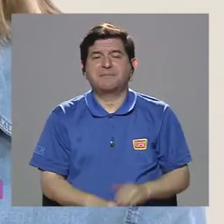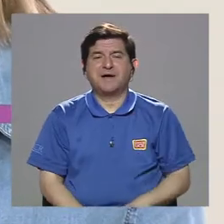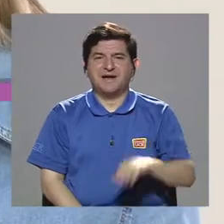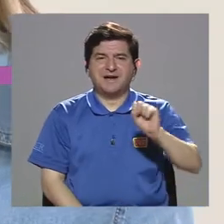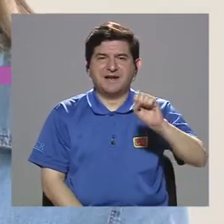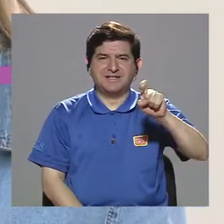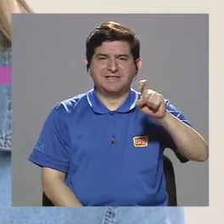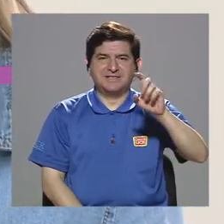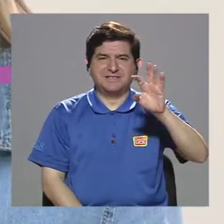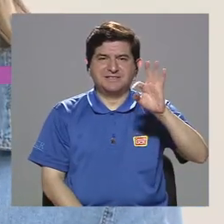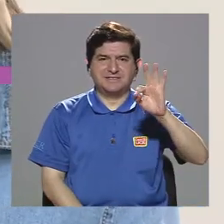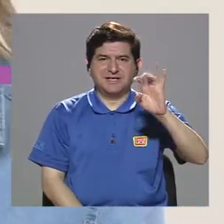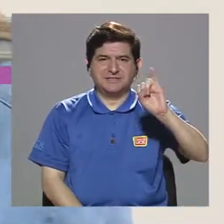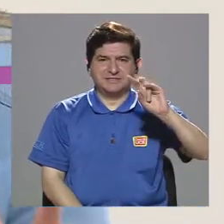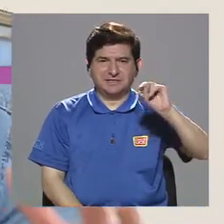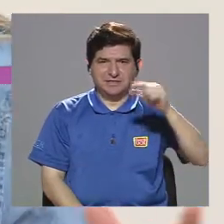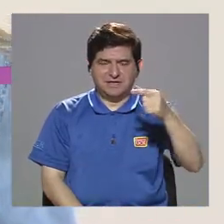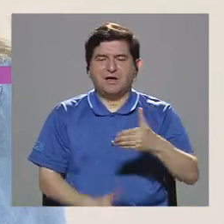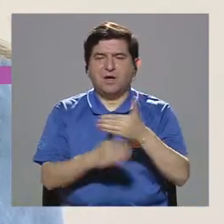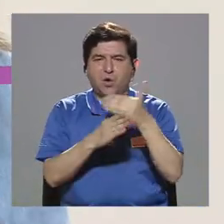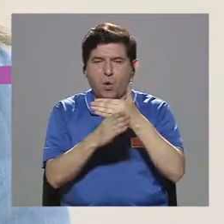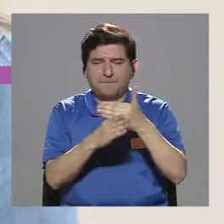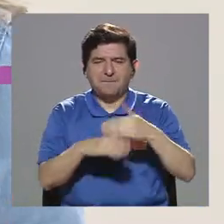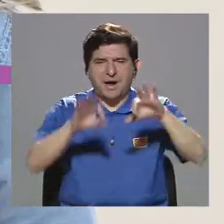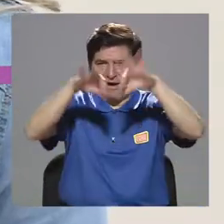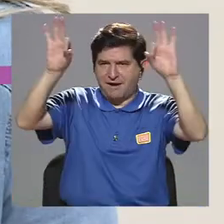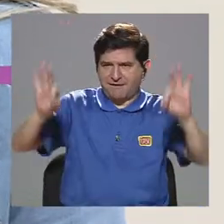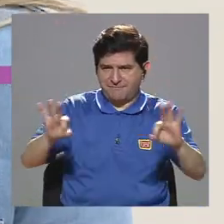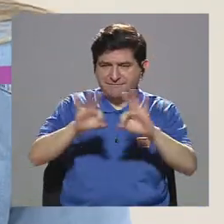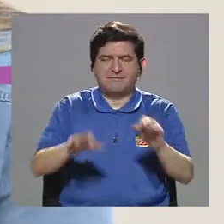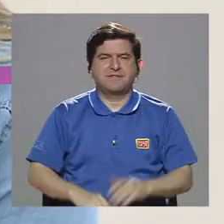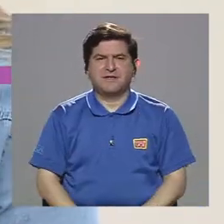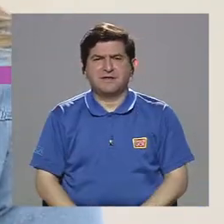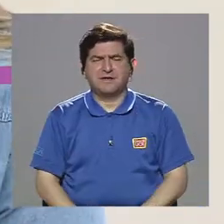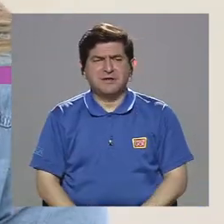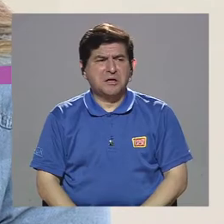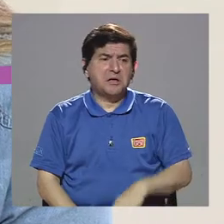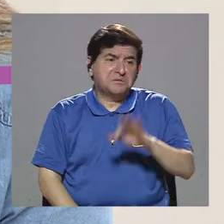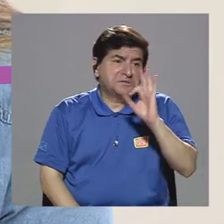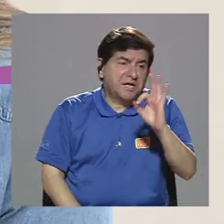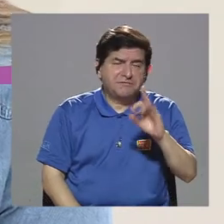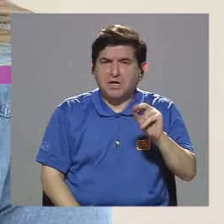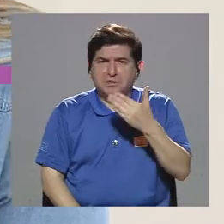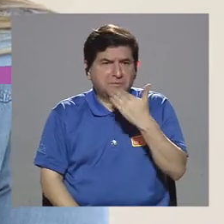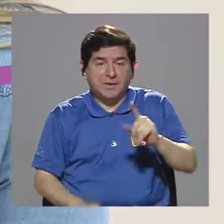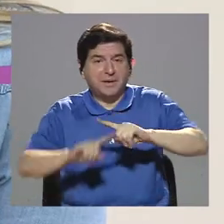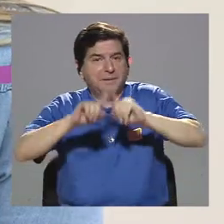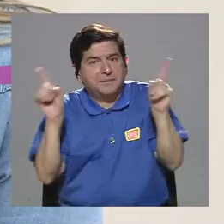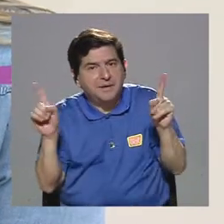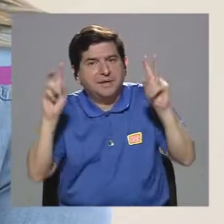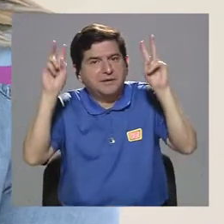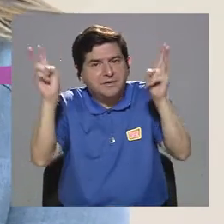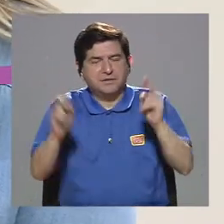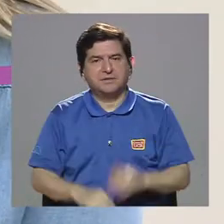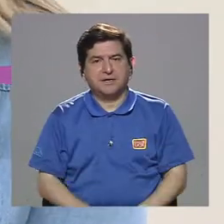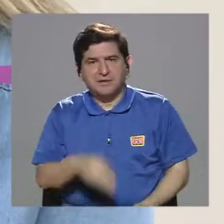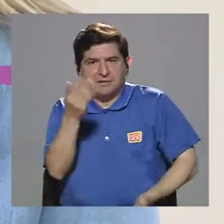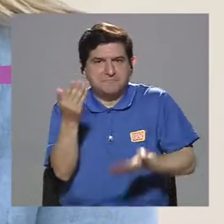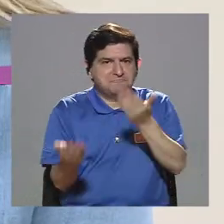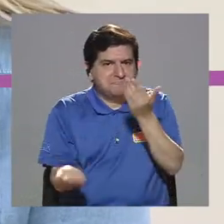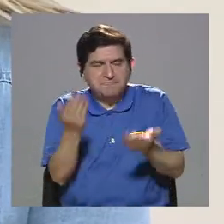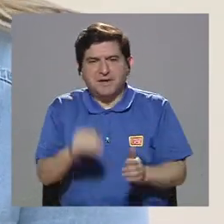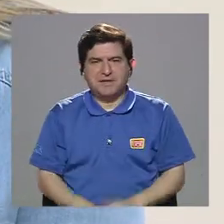imágenes. Que está bien, o sea, no está mal. El tema es que pronto puede ser unos